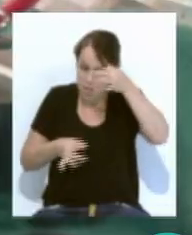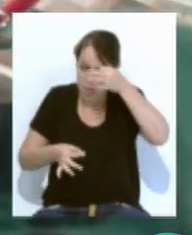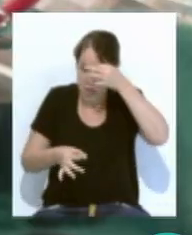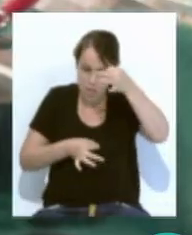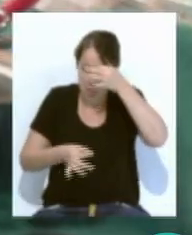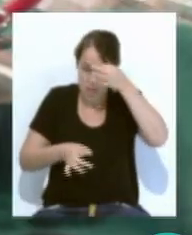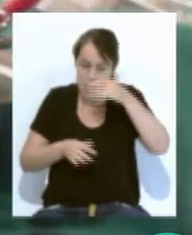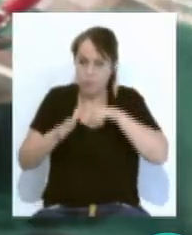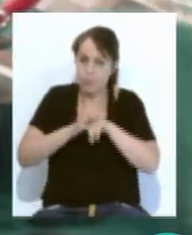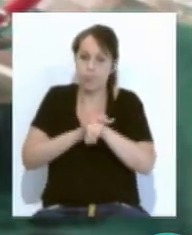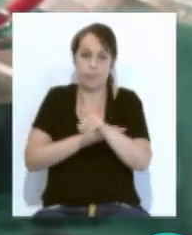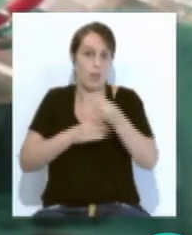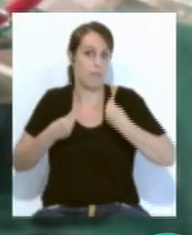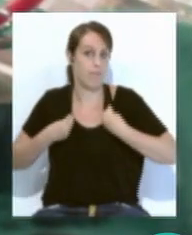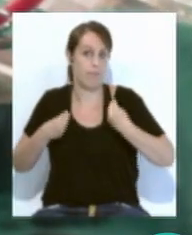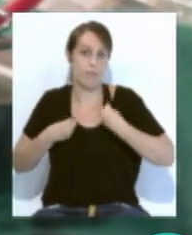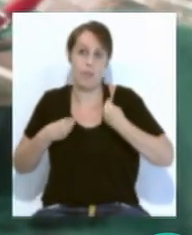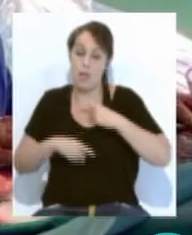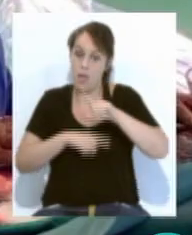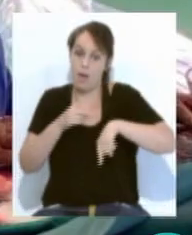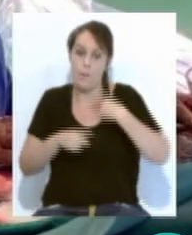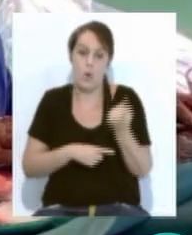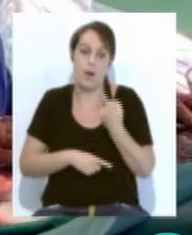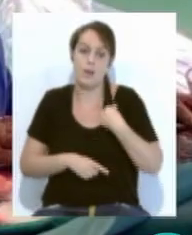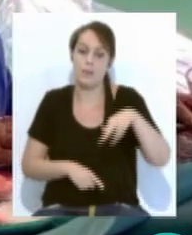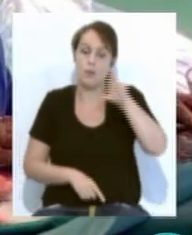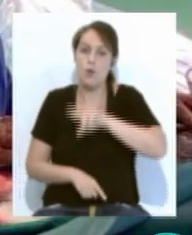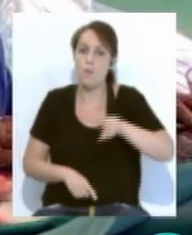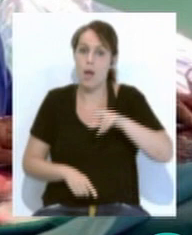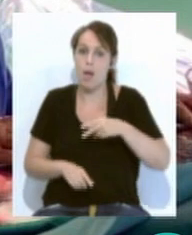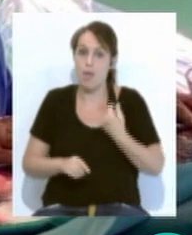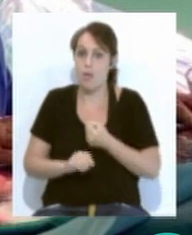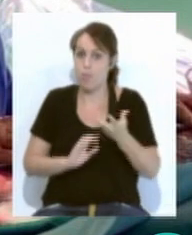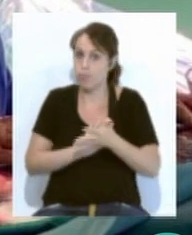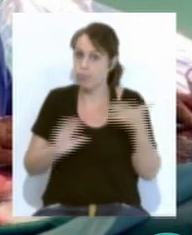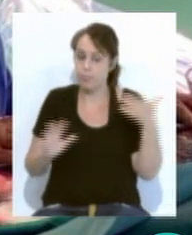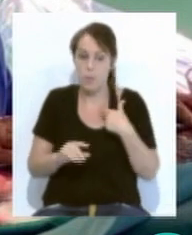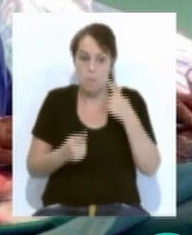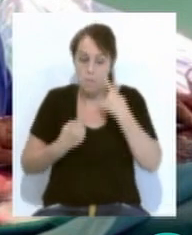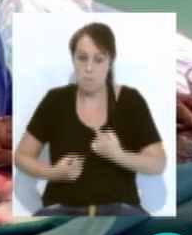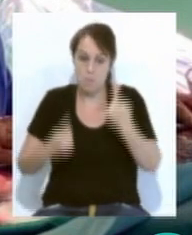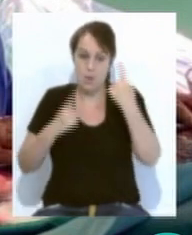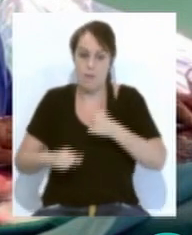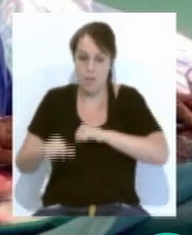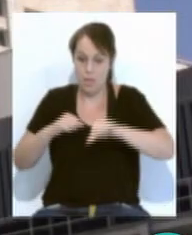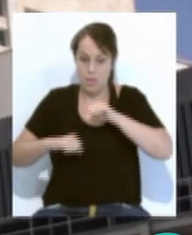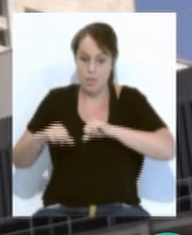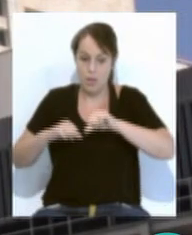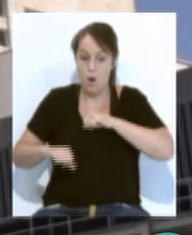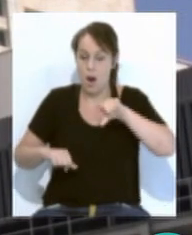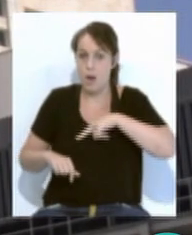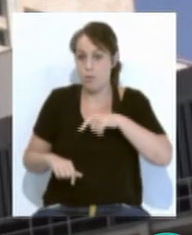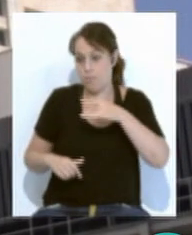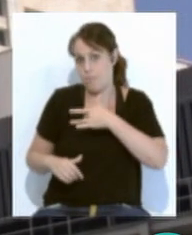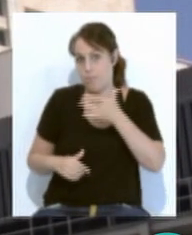posibilidades de supervivencia de los pacientes y mejora su recuperación. Por primera vez la han desarrollado cirujanos cardiovasculares.